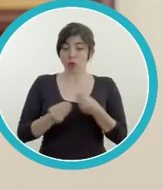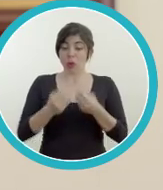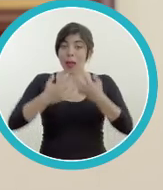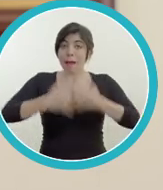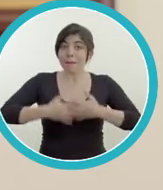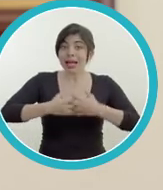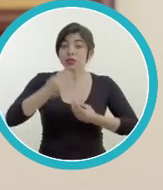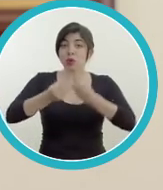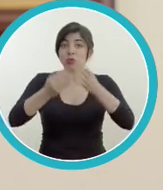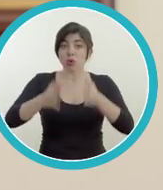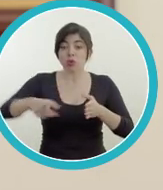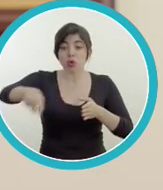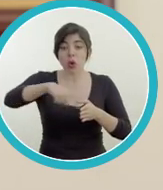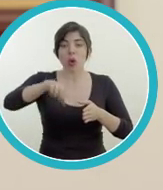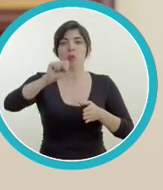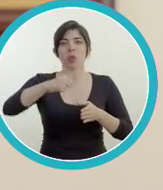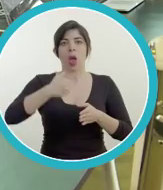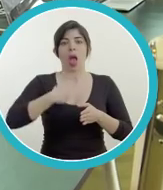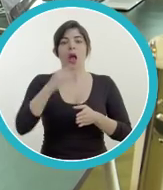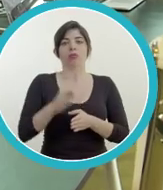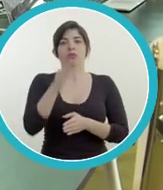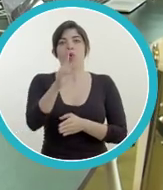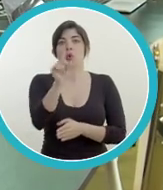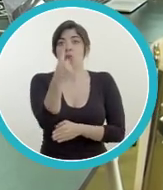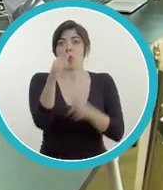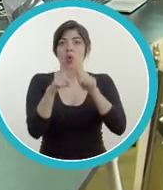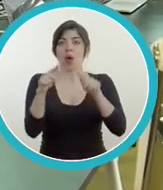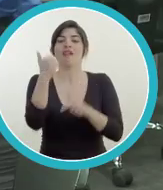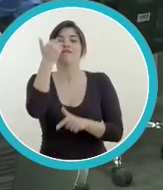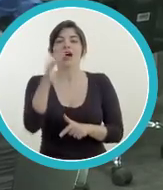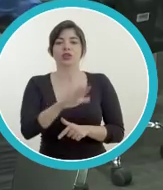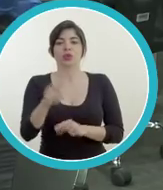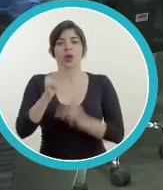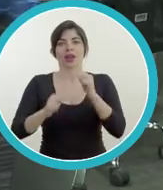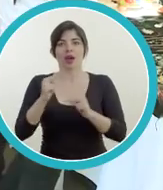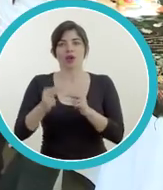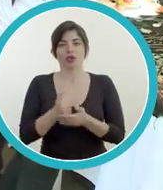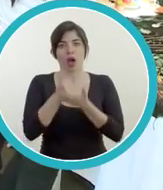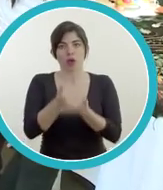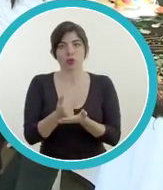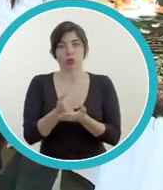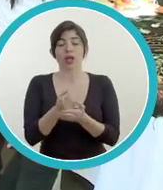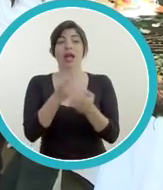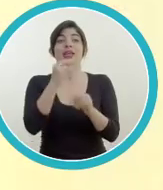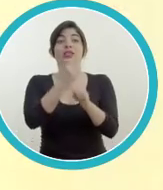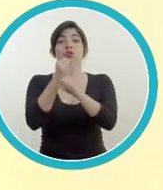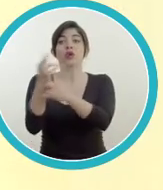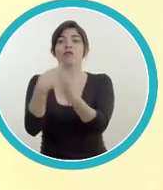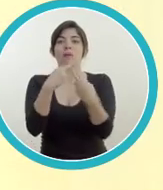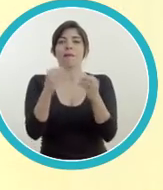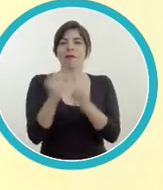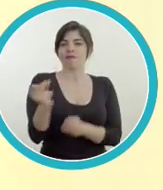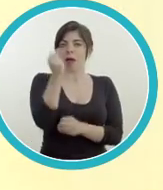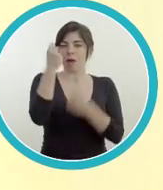se reducen los costos administrativos. Con FONPRODUCE, las empresas y productores dispondrán de una ventanilla única para facilitar